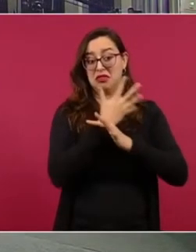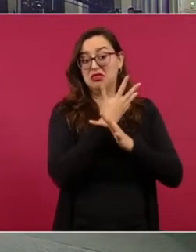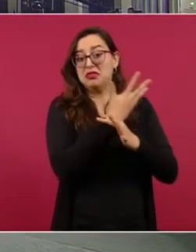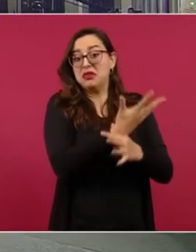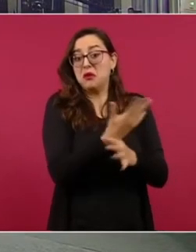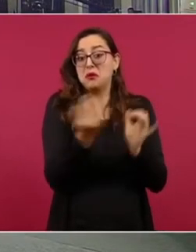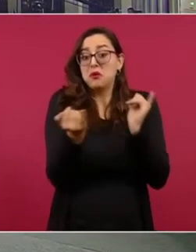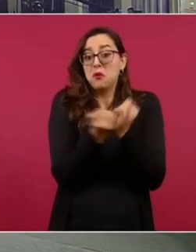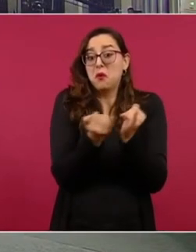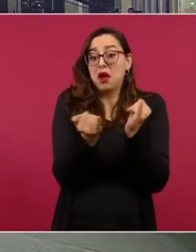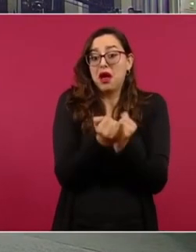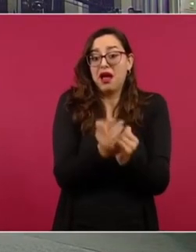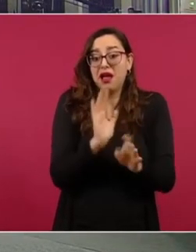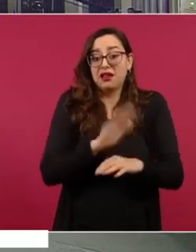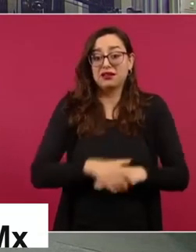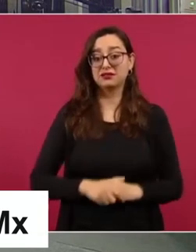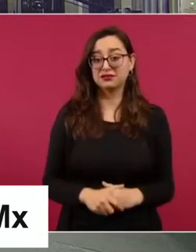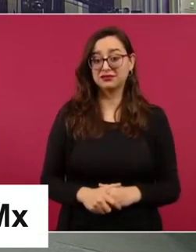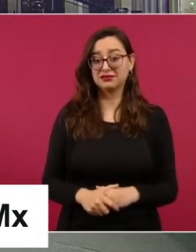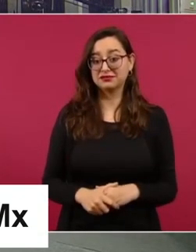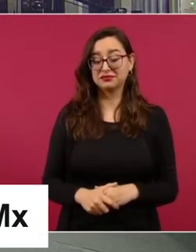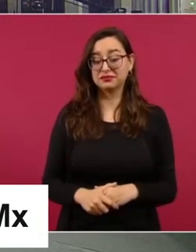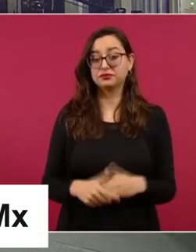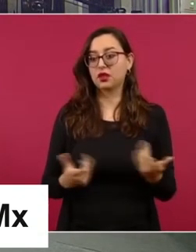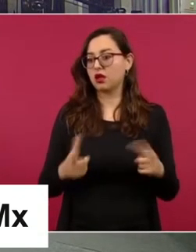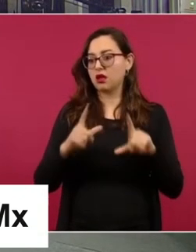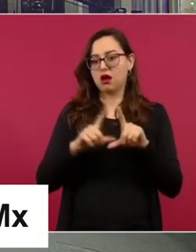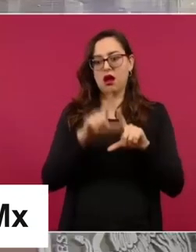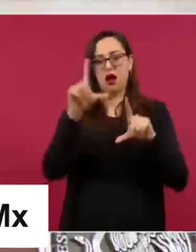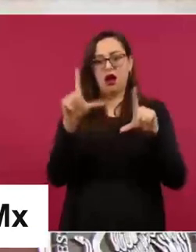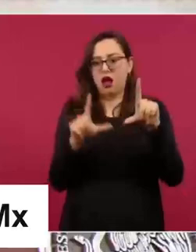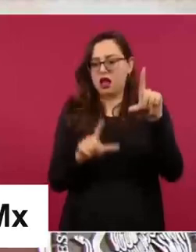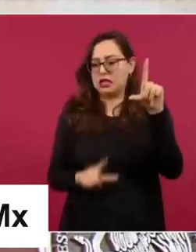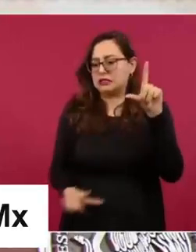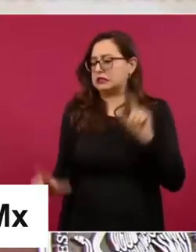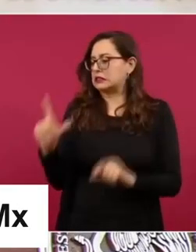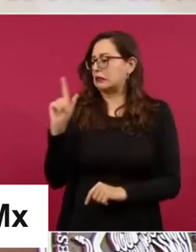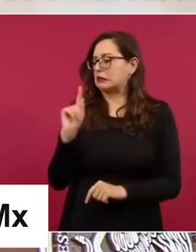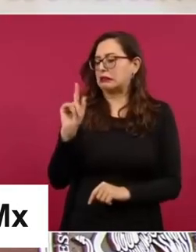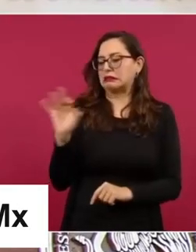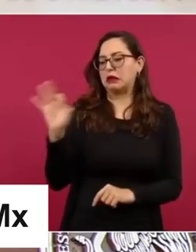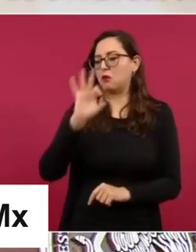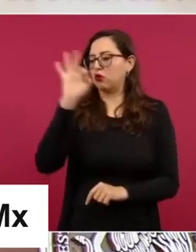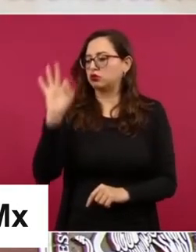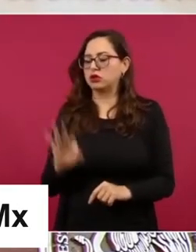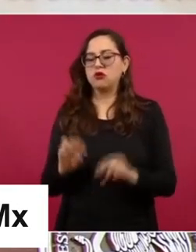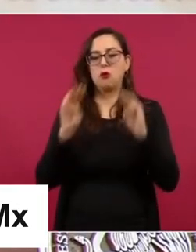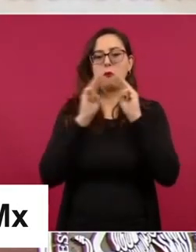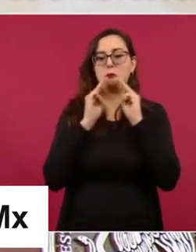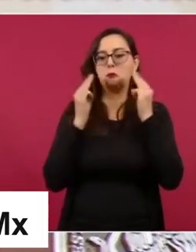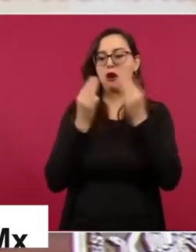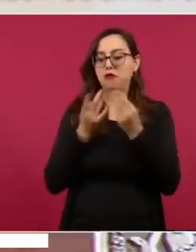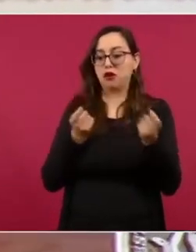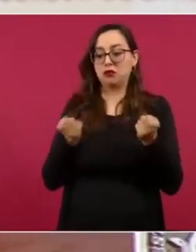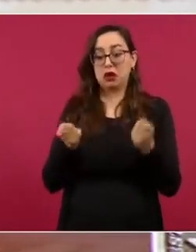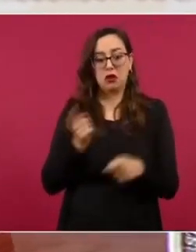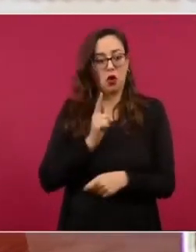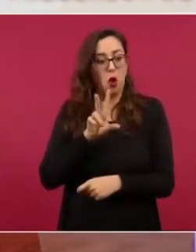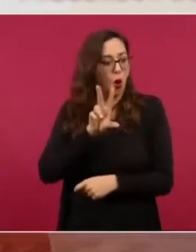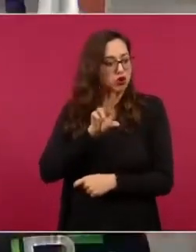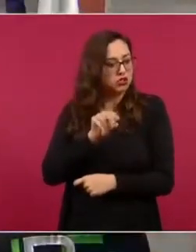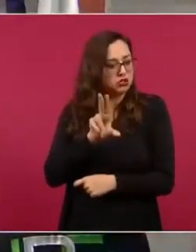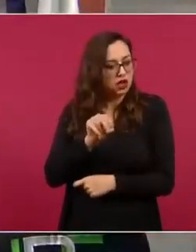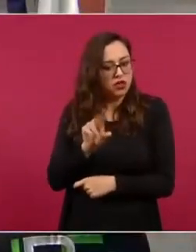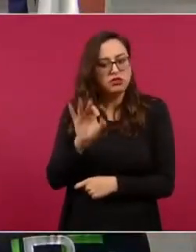de que el 70 por ciento del territorio de México, no 70, creo que 80,